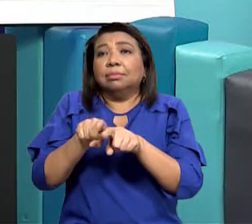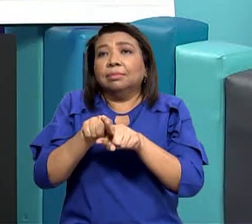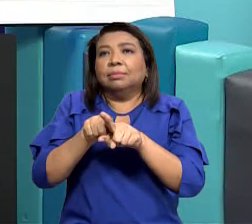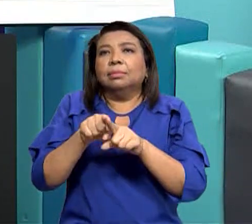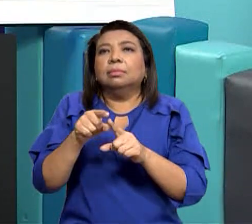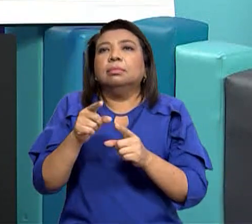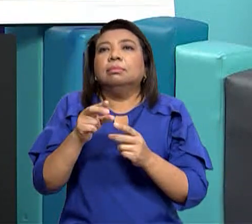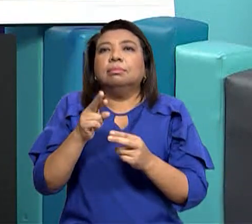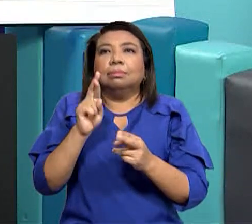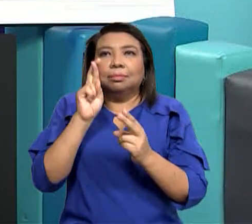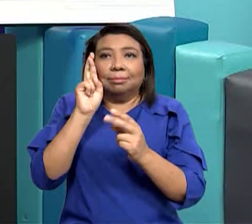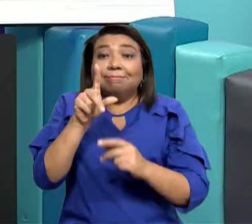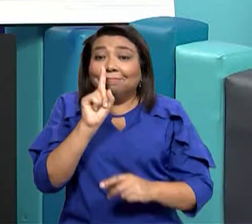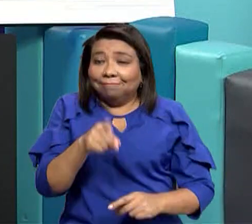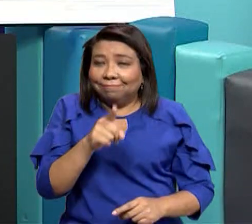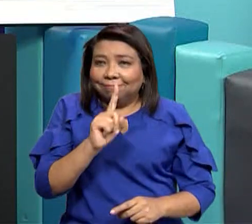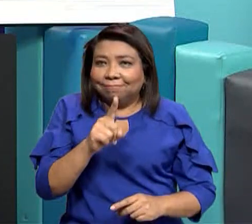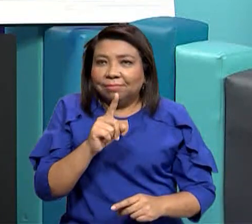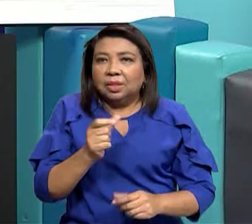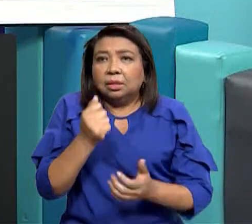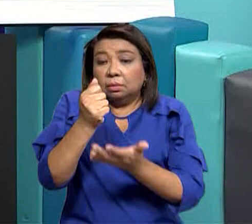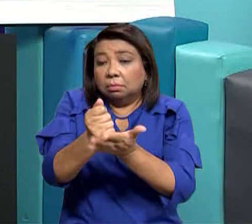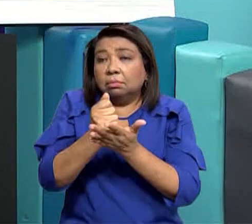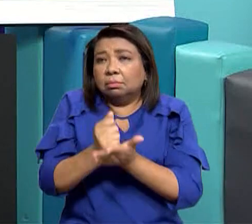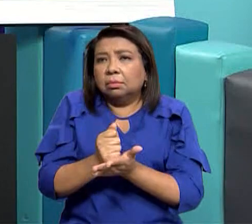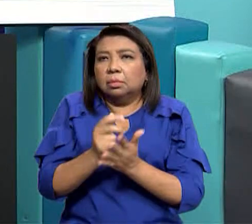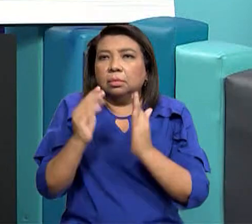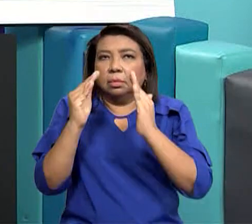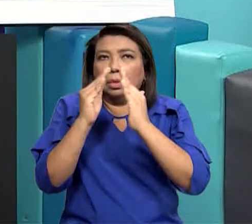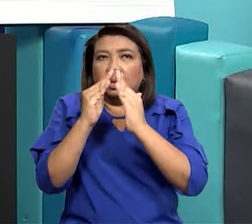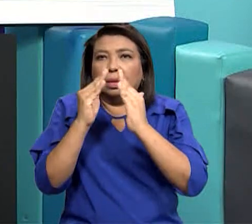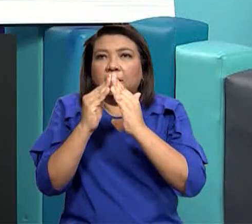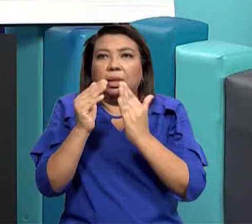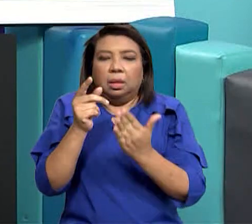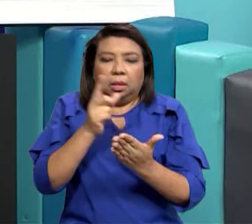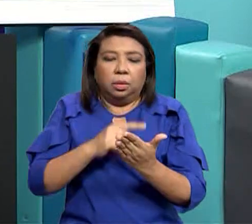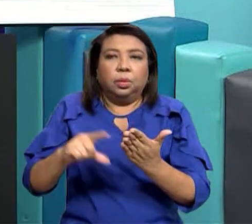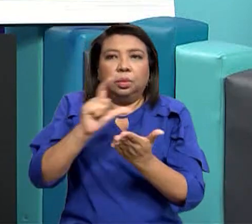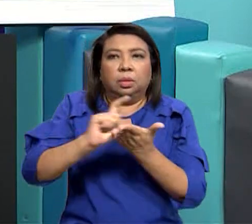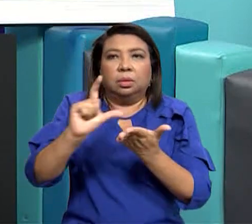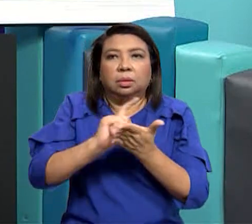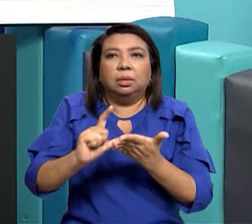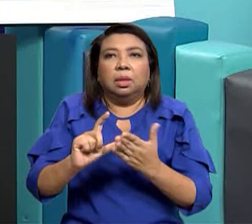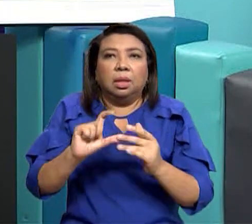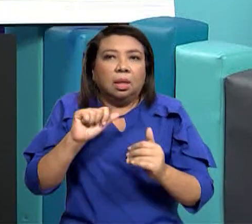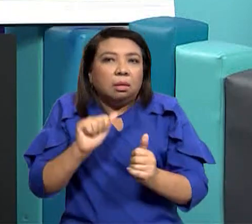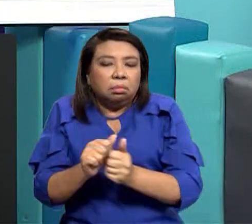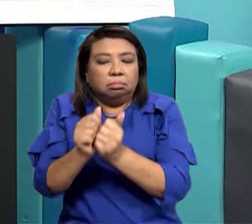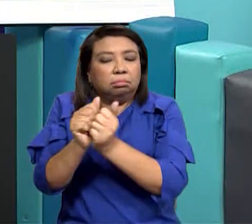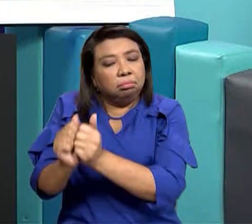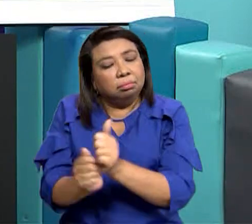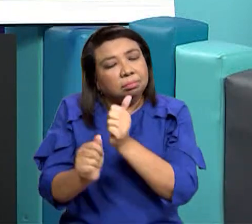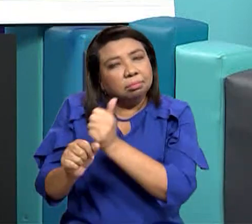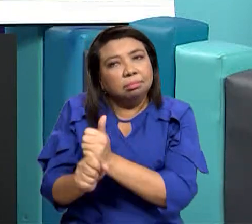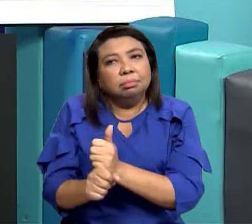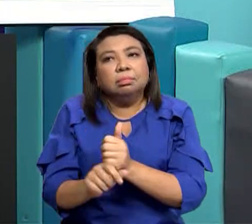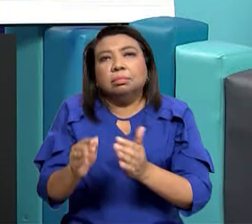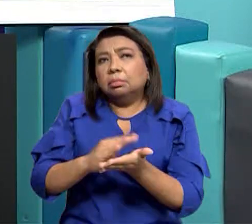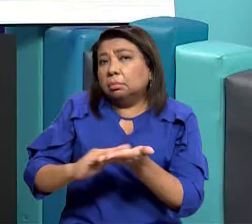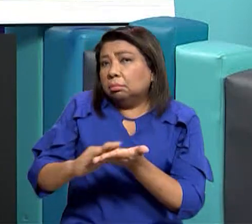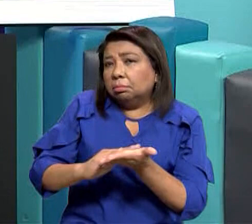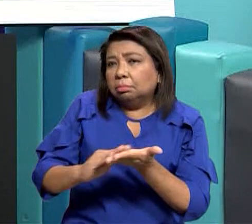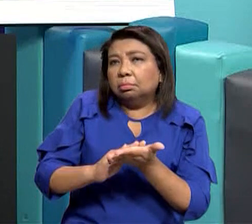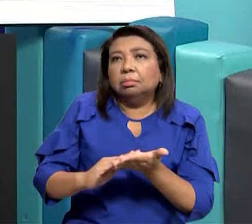no es un trabajo recuerda que un trabajo es cuando tienes algo remunerado o sea